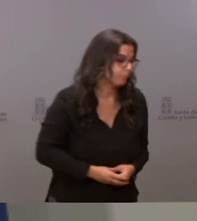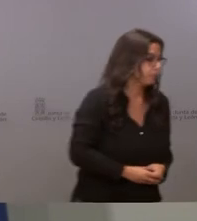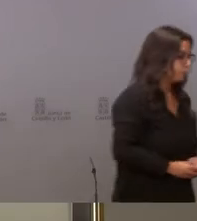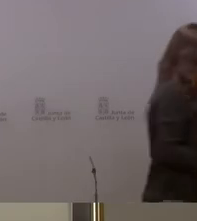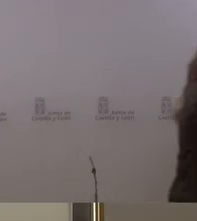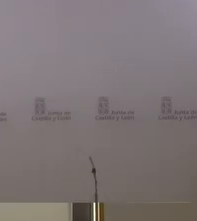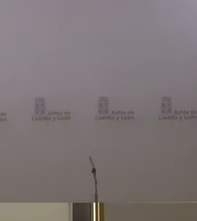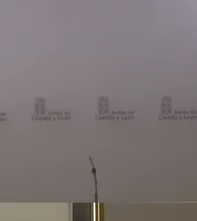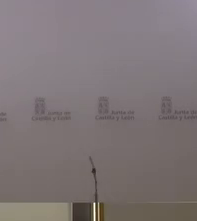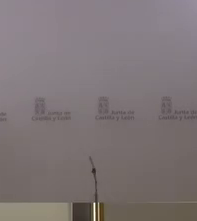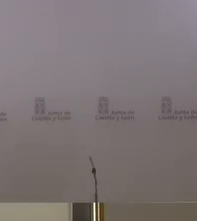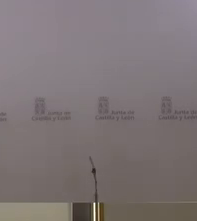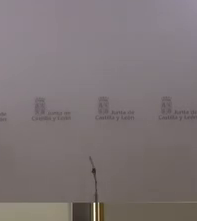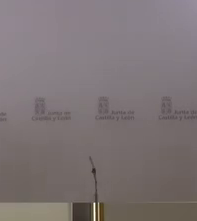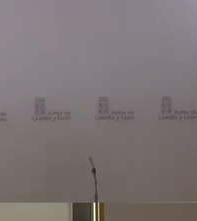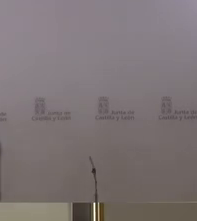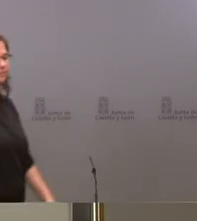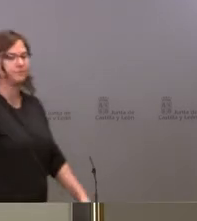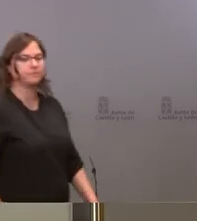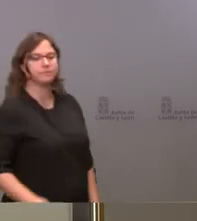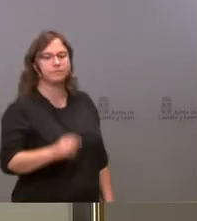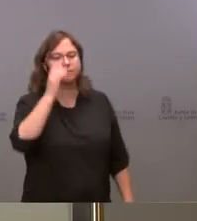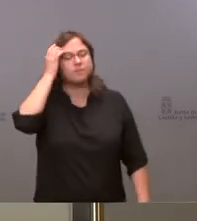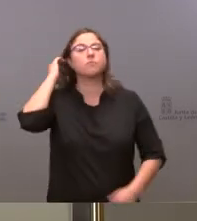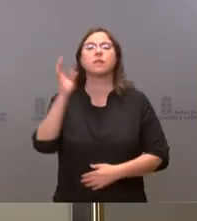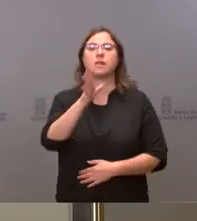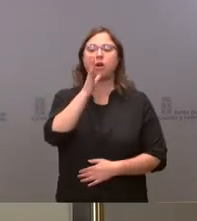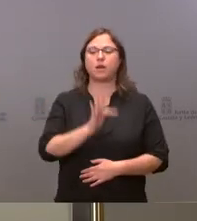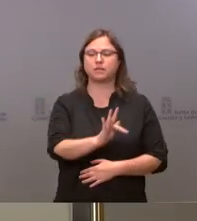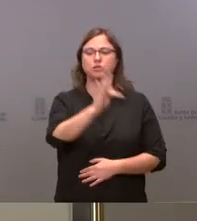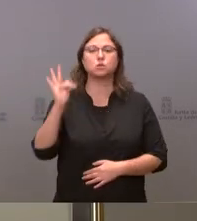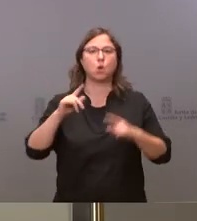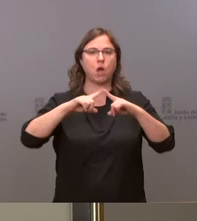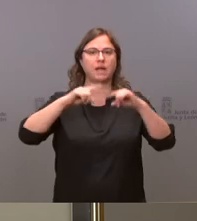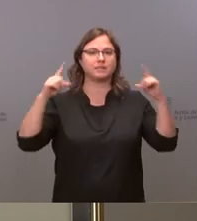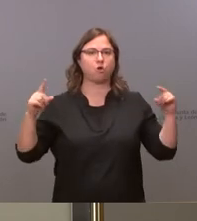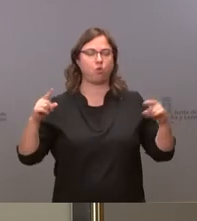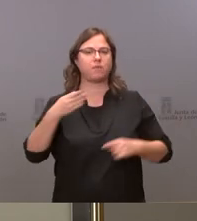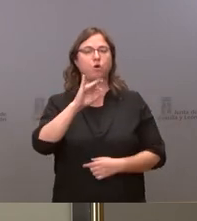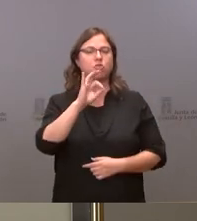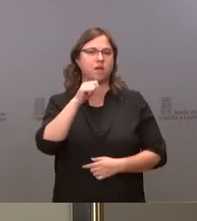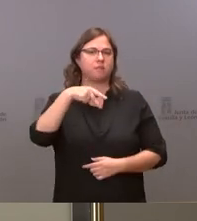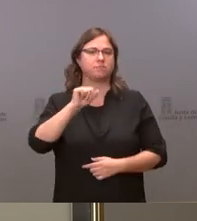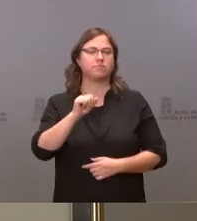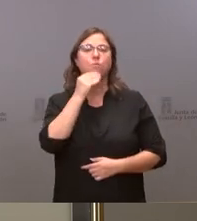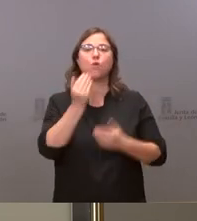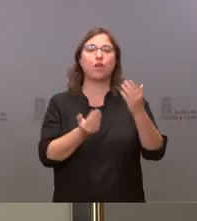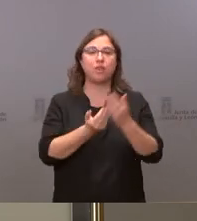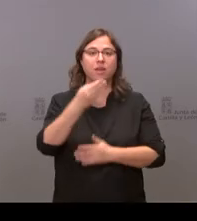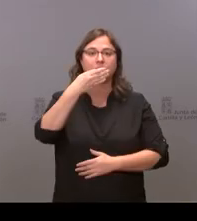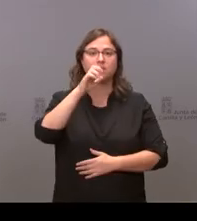pues a Segovia precisamente nos vamos a ir ahora con Begoña Rincón de Segovia UDAD buenos días Begoña adelante